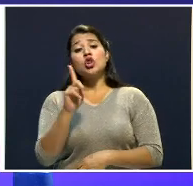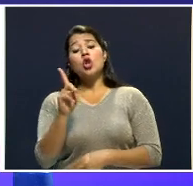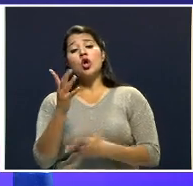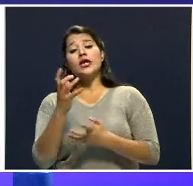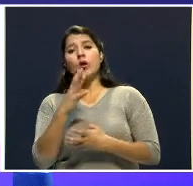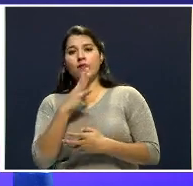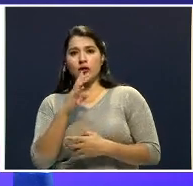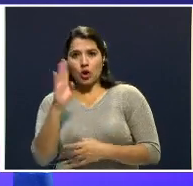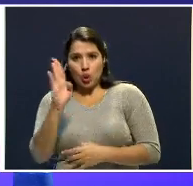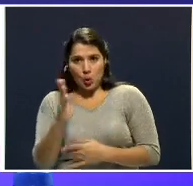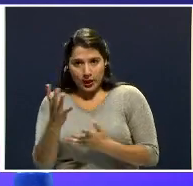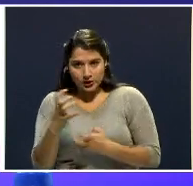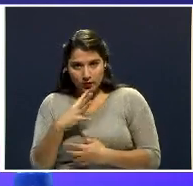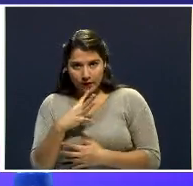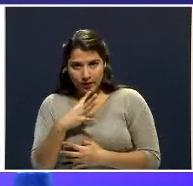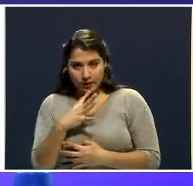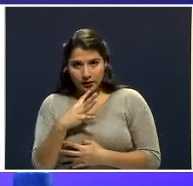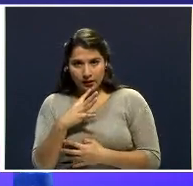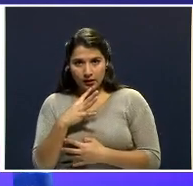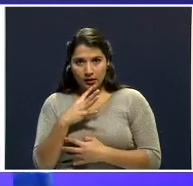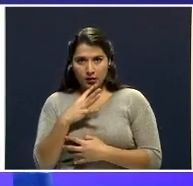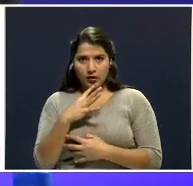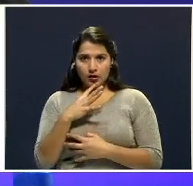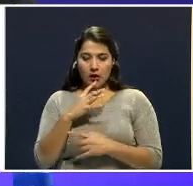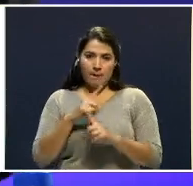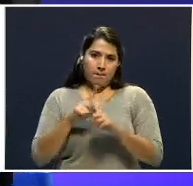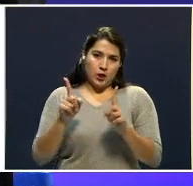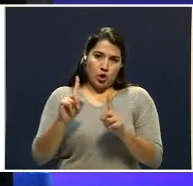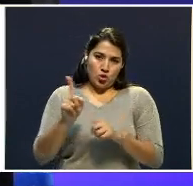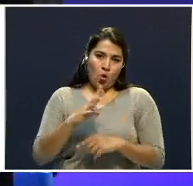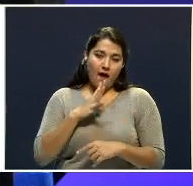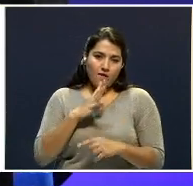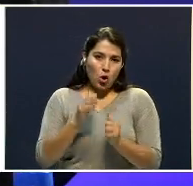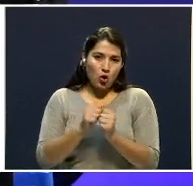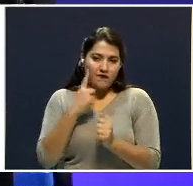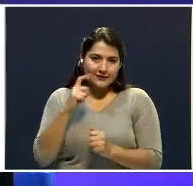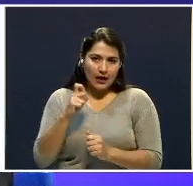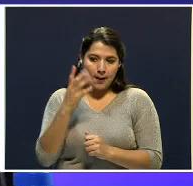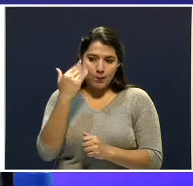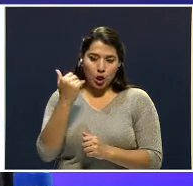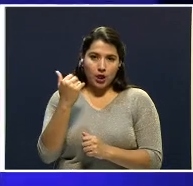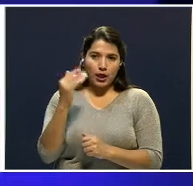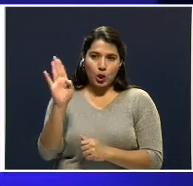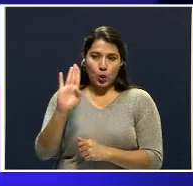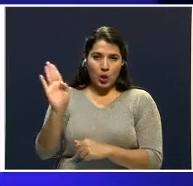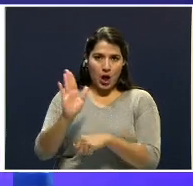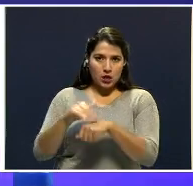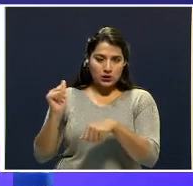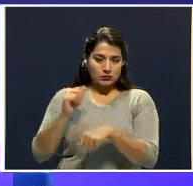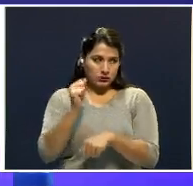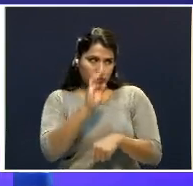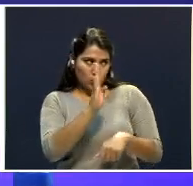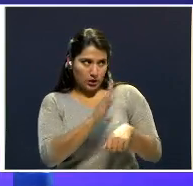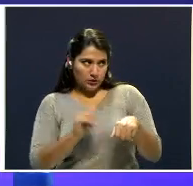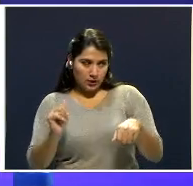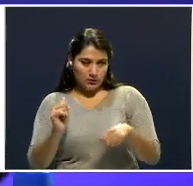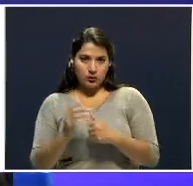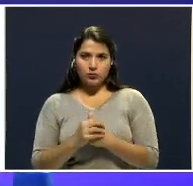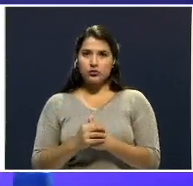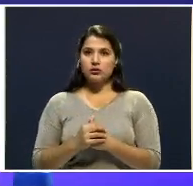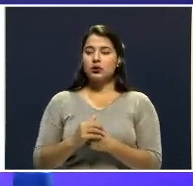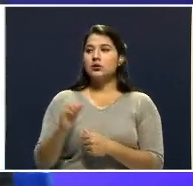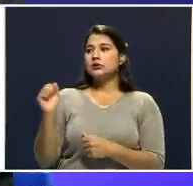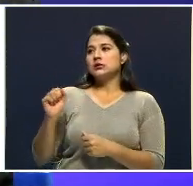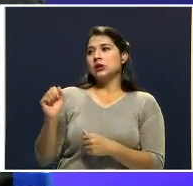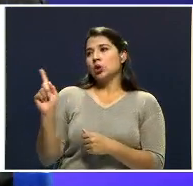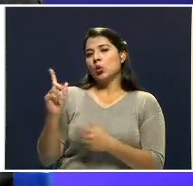exacto, nunca quiso hablar. Bueno, con la fiscalía, porque nunca, la fiscalía nunca lo tocó. Nunca lo llamó. Y con la prensa, porque nunca quiso